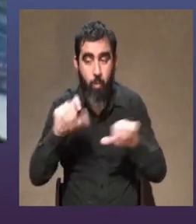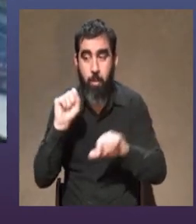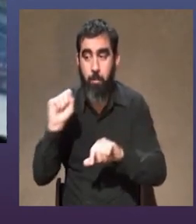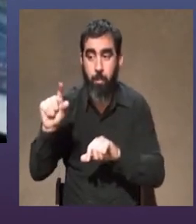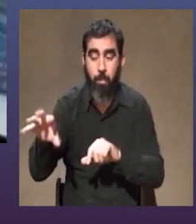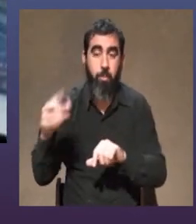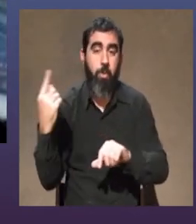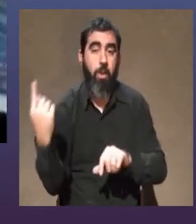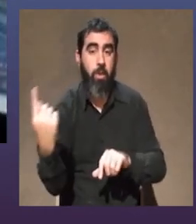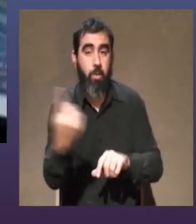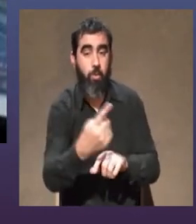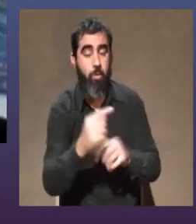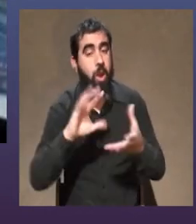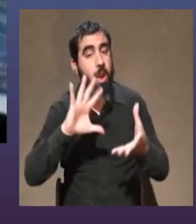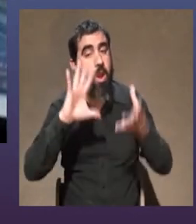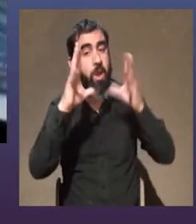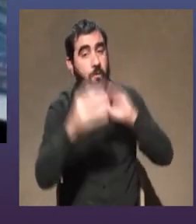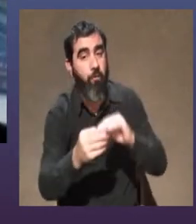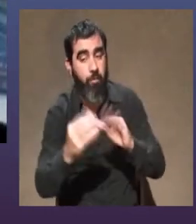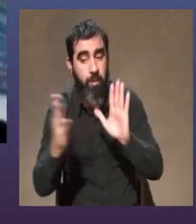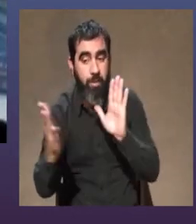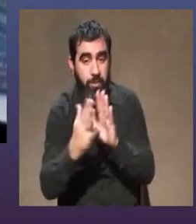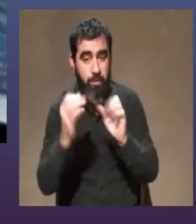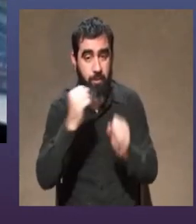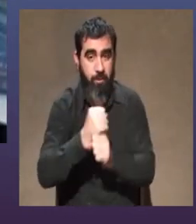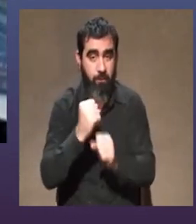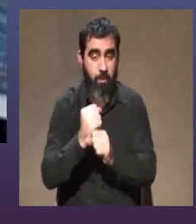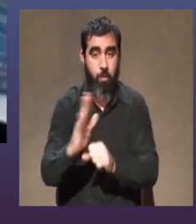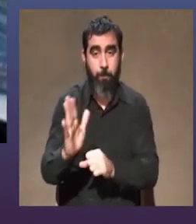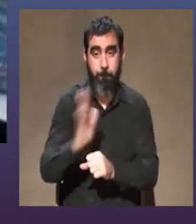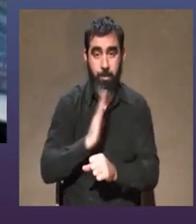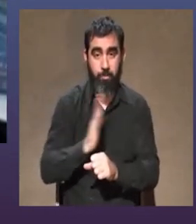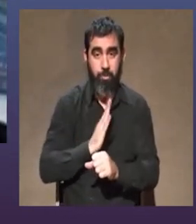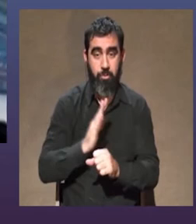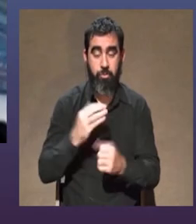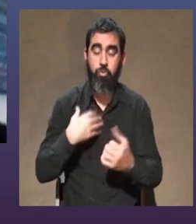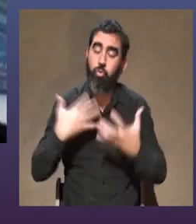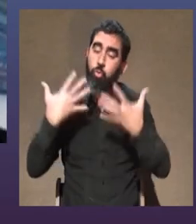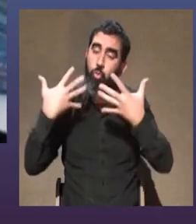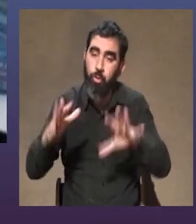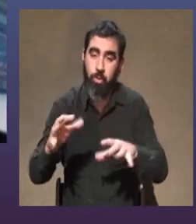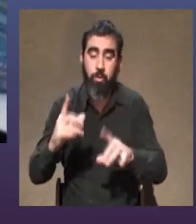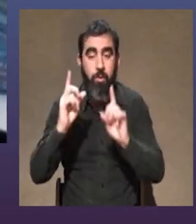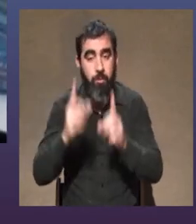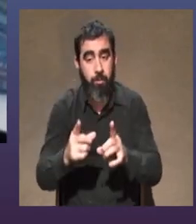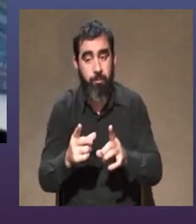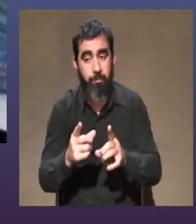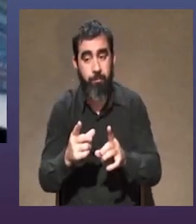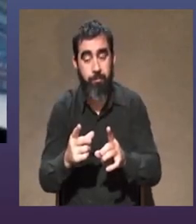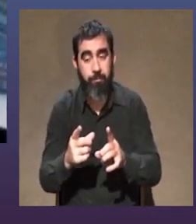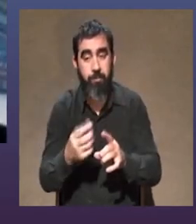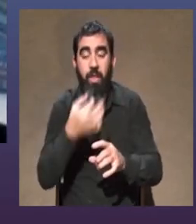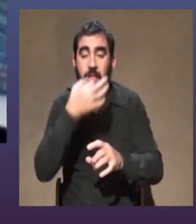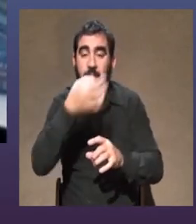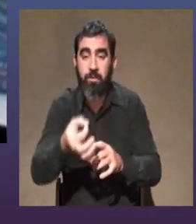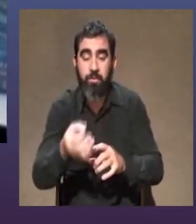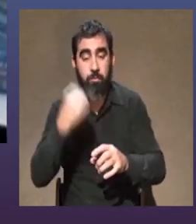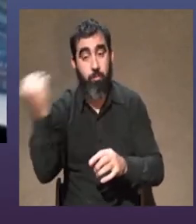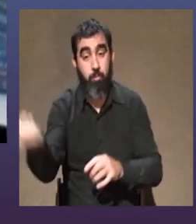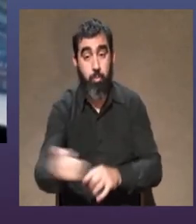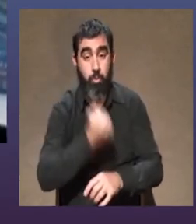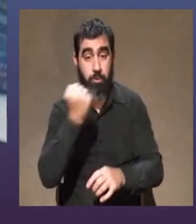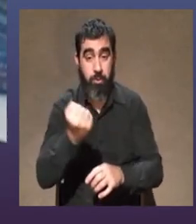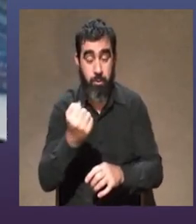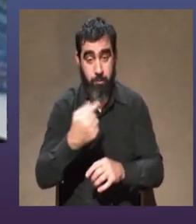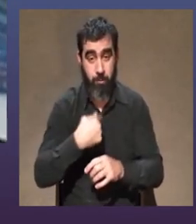dinámica propia, una forma de encarar el trabajo personal. no quiero de todas formas dejar de mencionar lo importante que